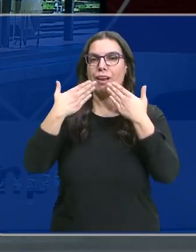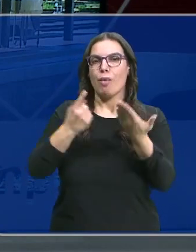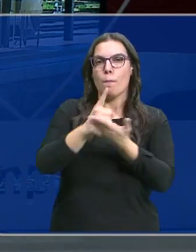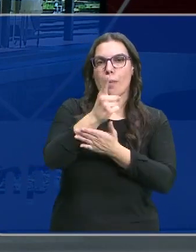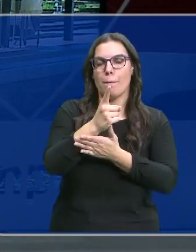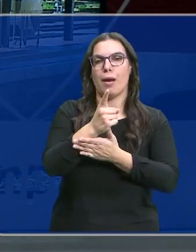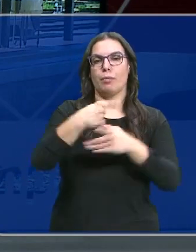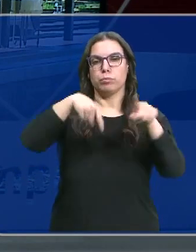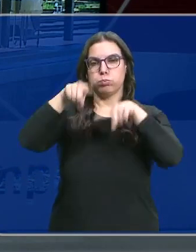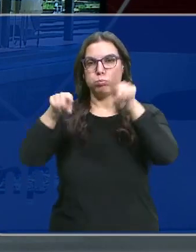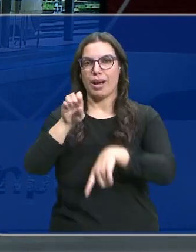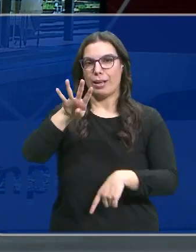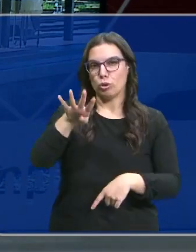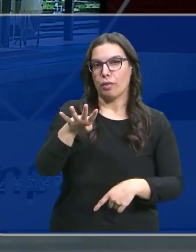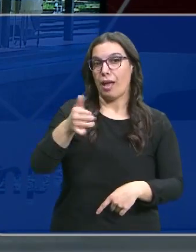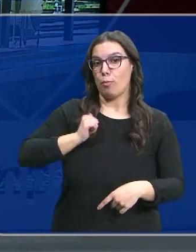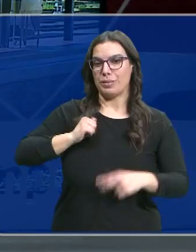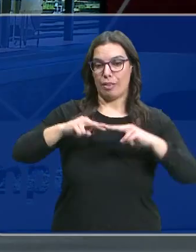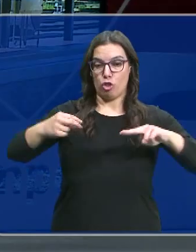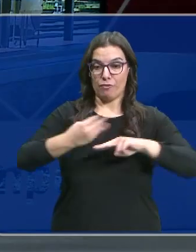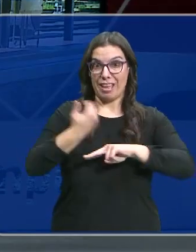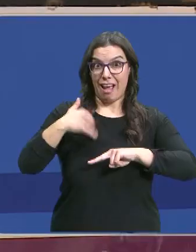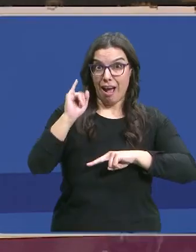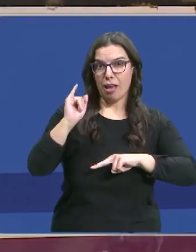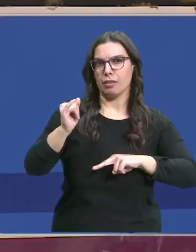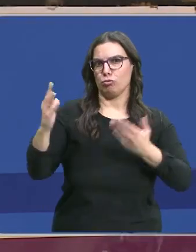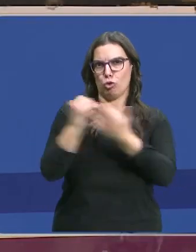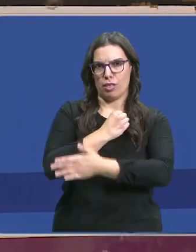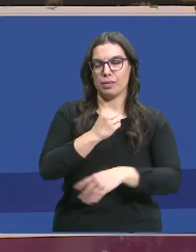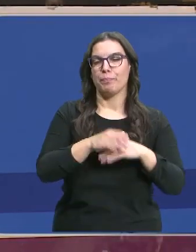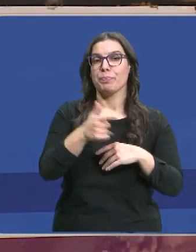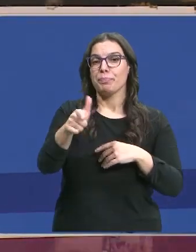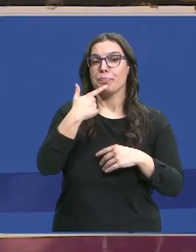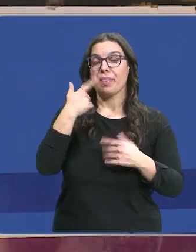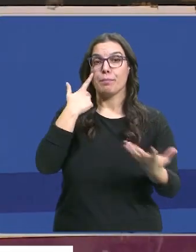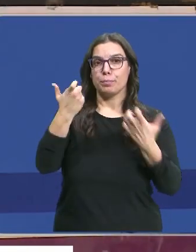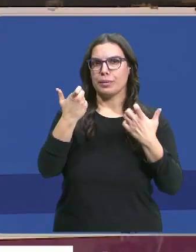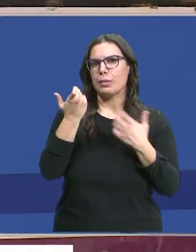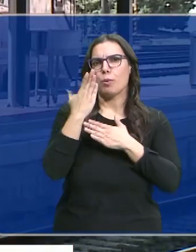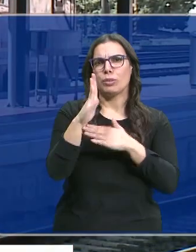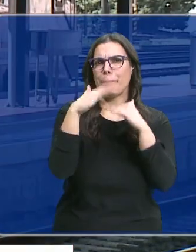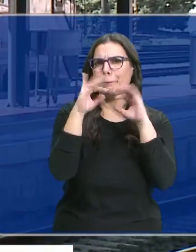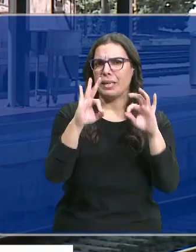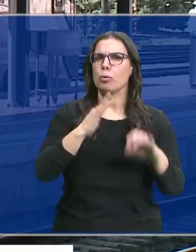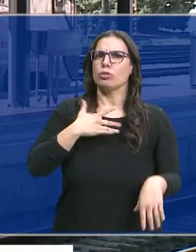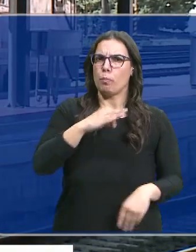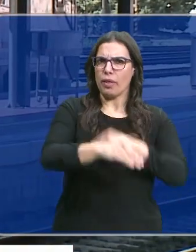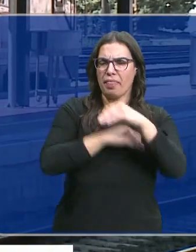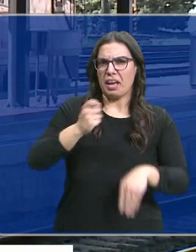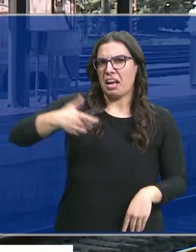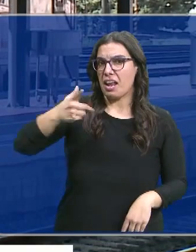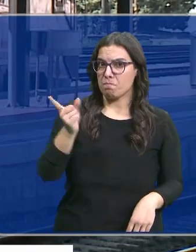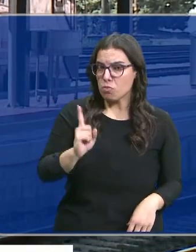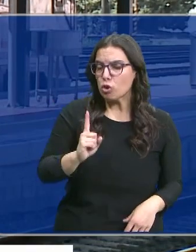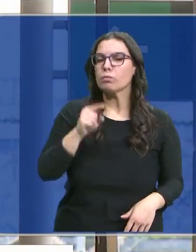mapa con 14 corredores utilizando todas las vías ya disponibles en la comunidad. Destacan que se trata de una propuesta de mínimos viable que no sería cara